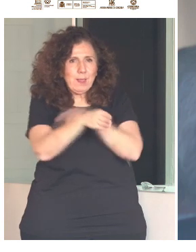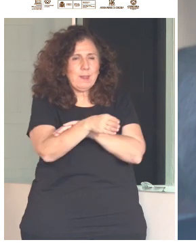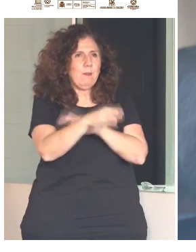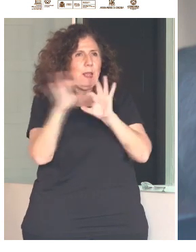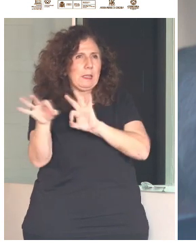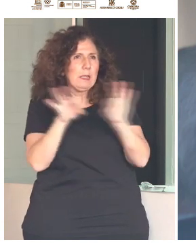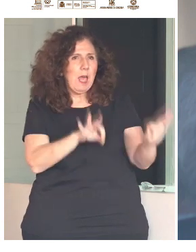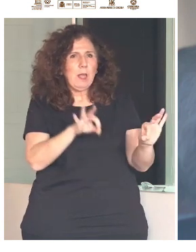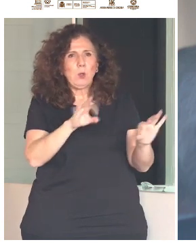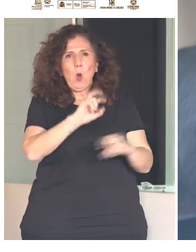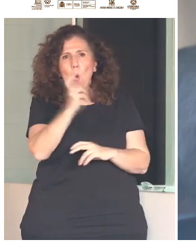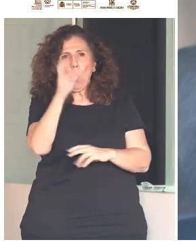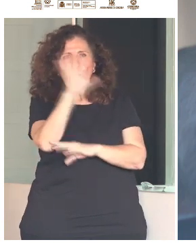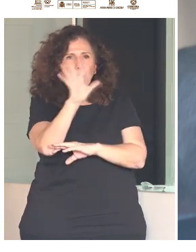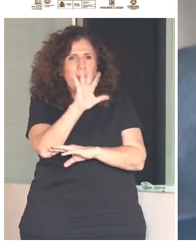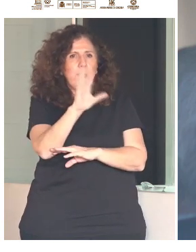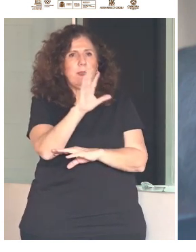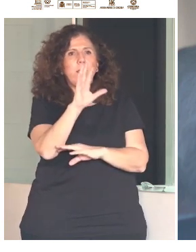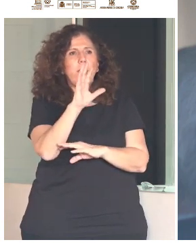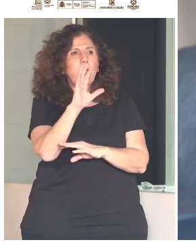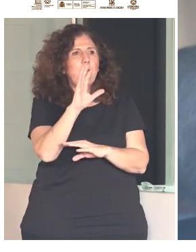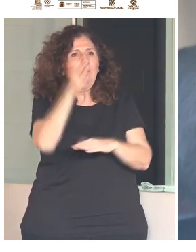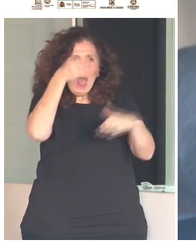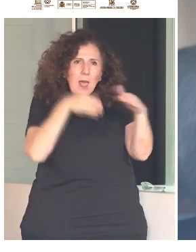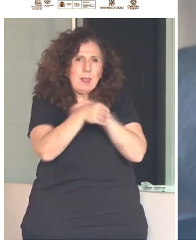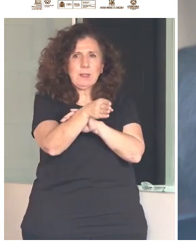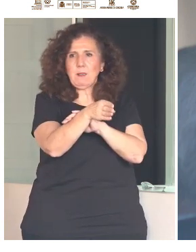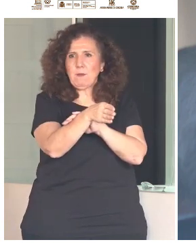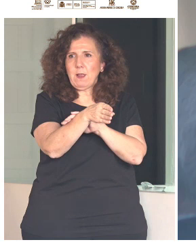teatros y otras actividades en formatos accesibles.